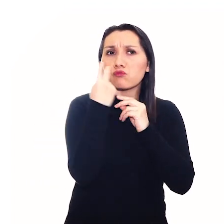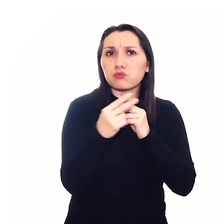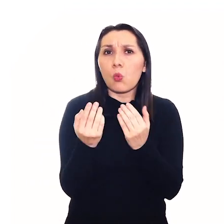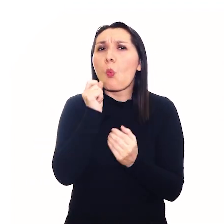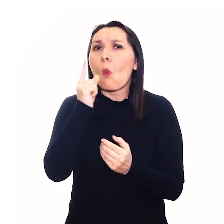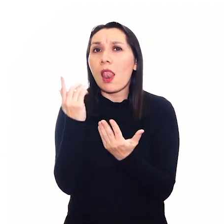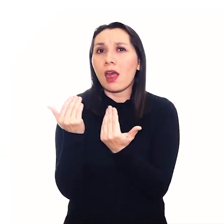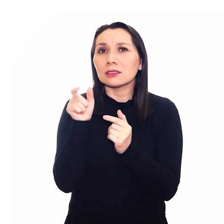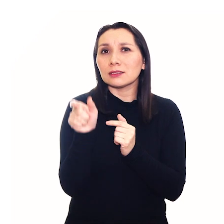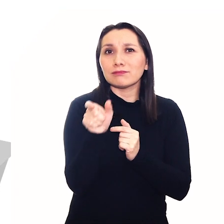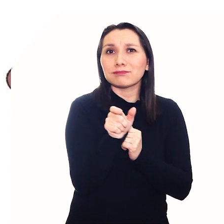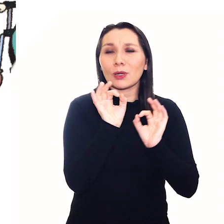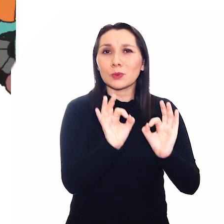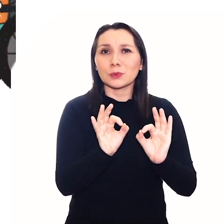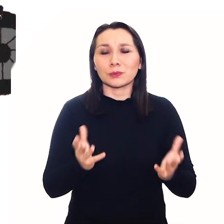necesidades.